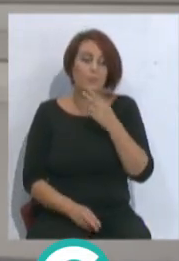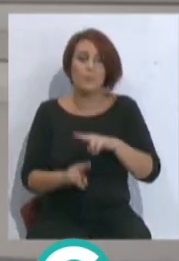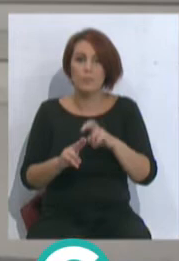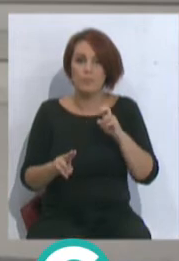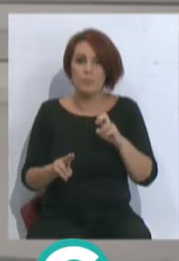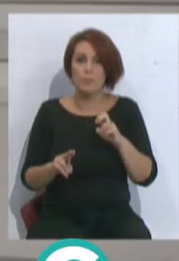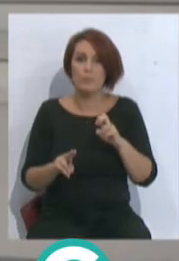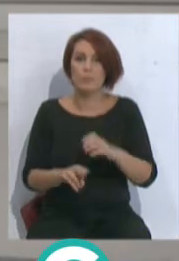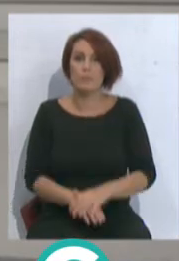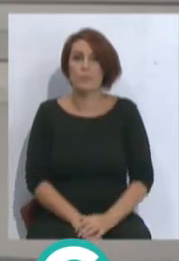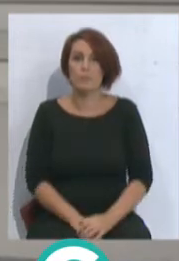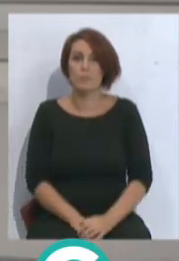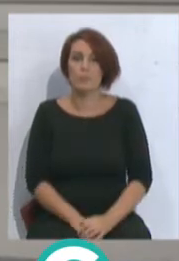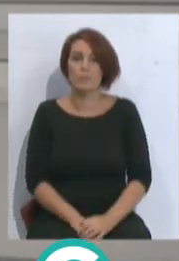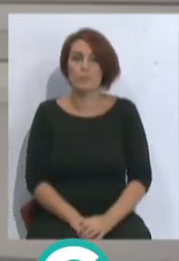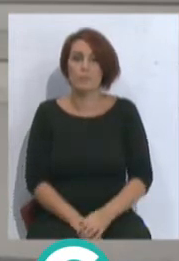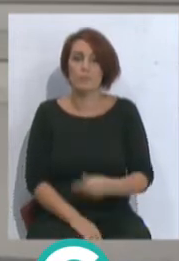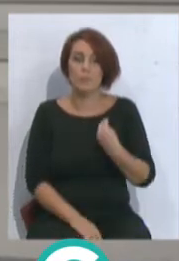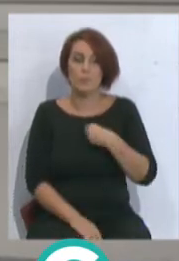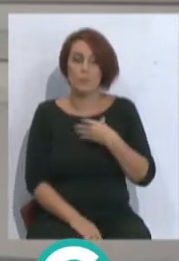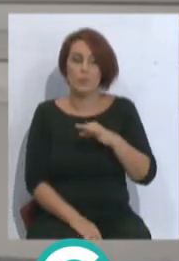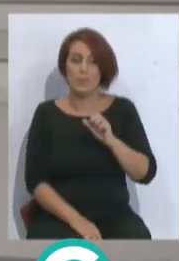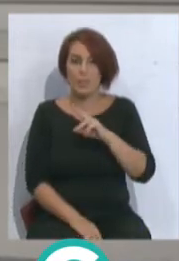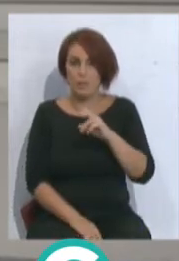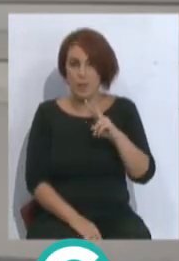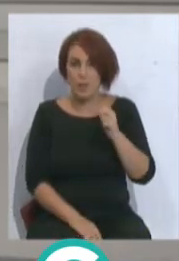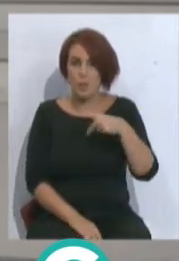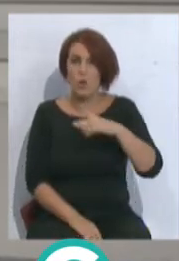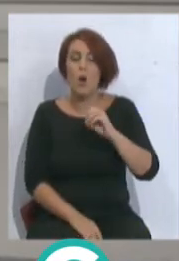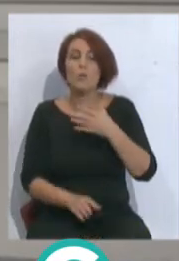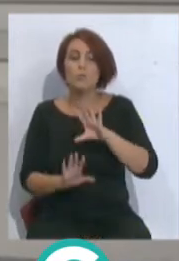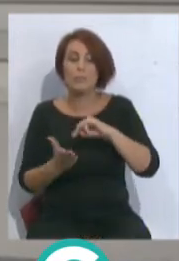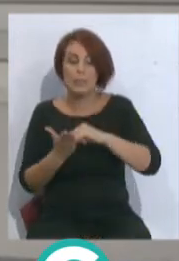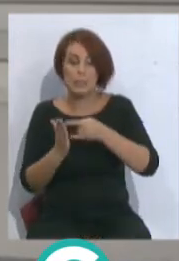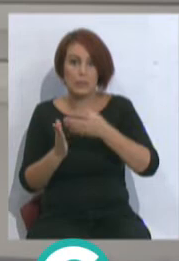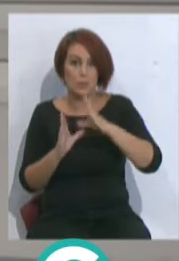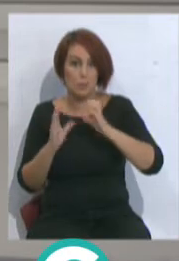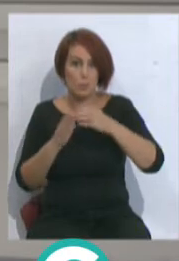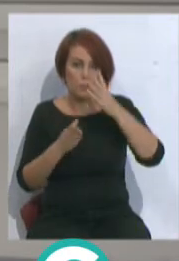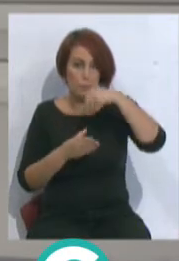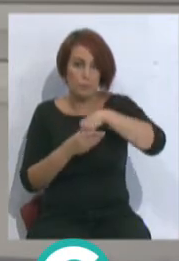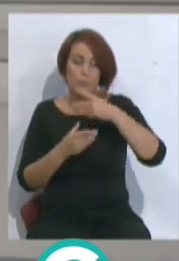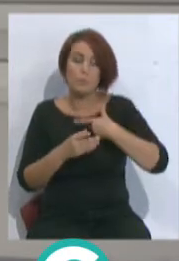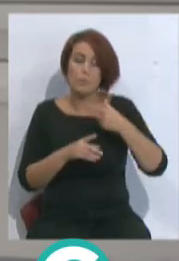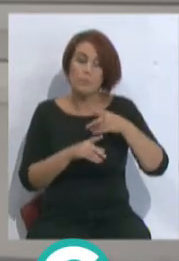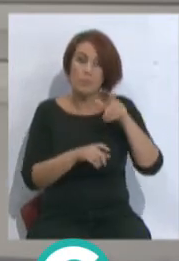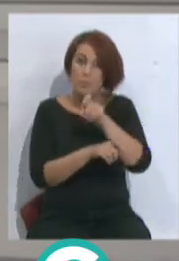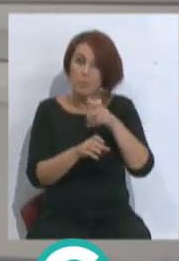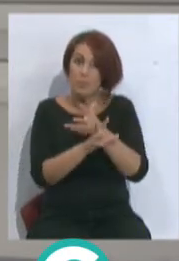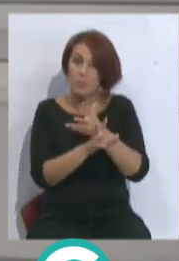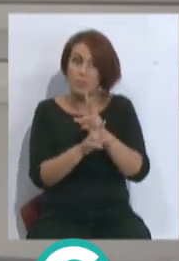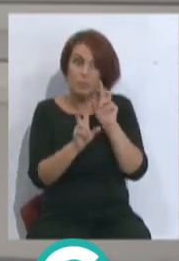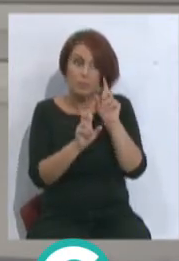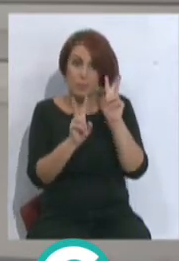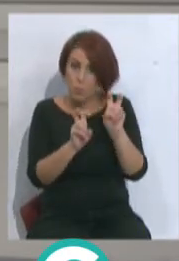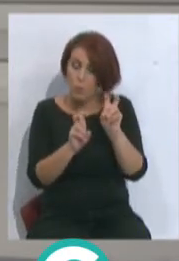Negredo, que acervando también, aunque esté en el cuerpo técnico, inculcándole a los nuevos cuál es